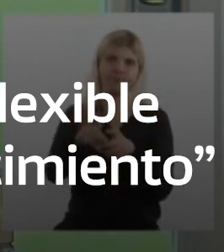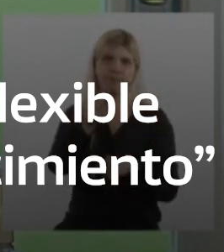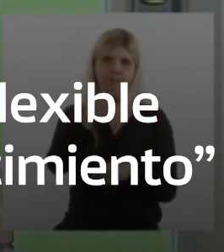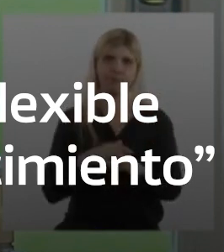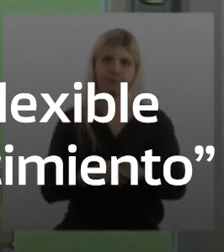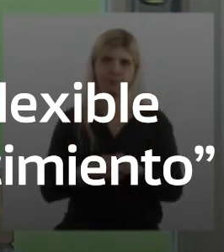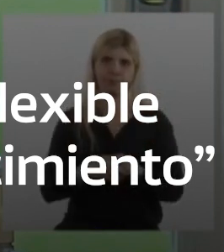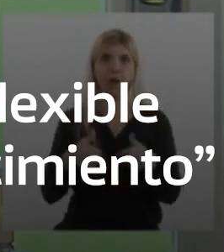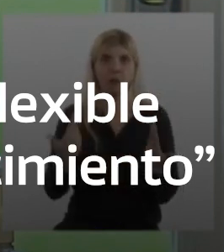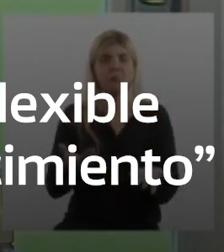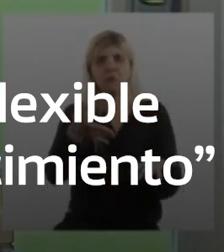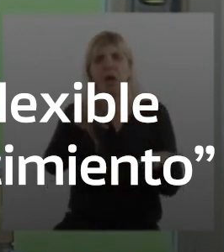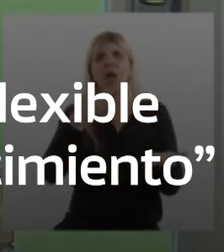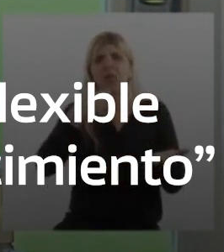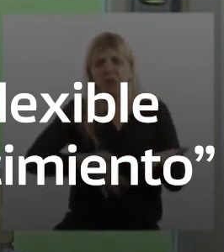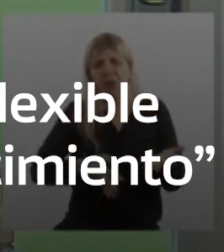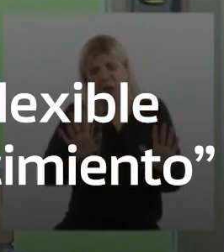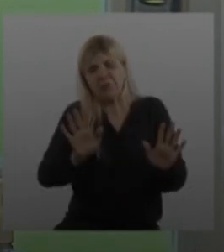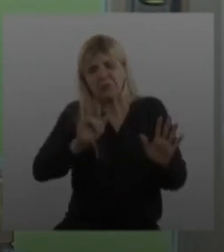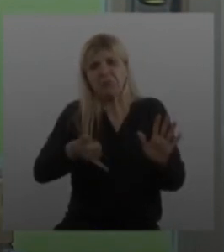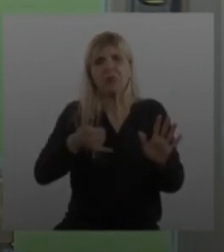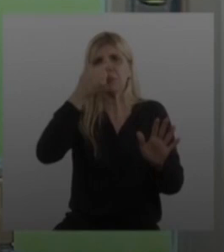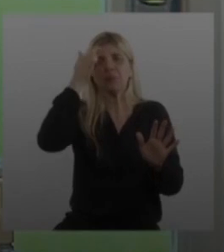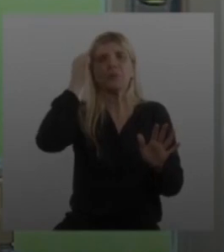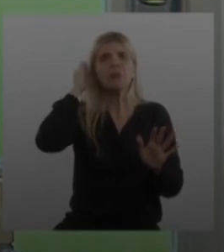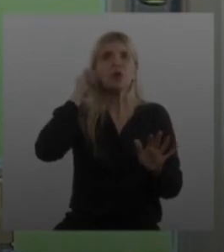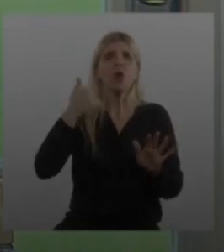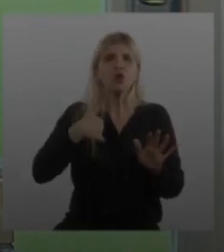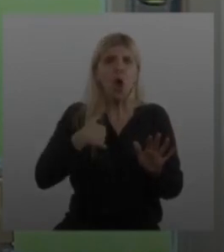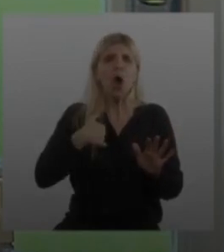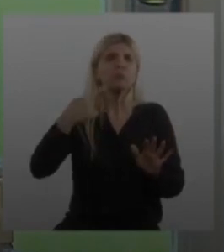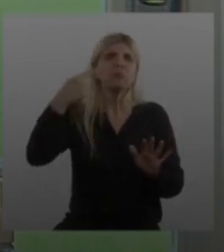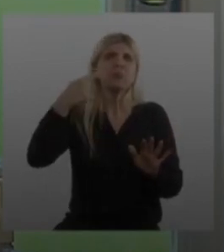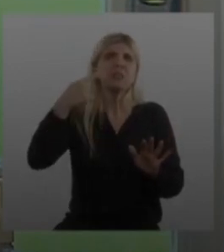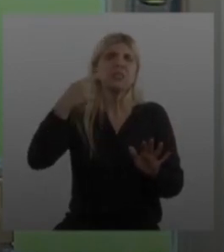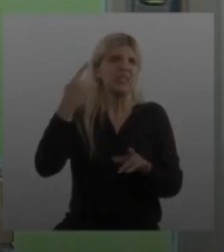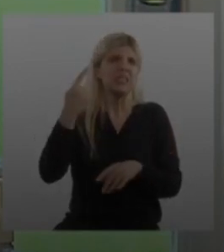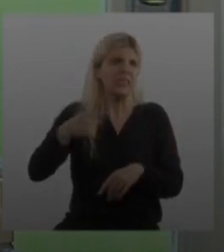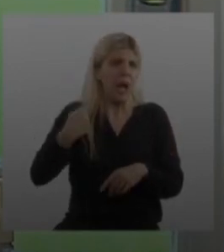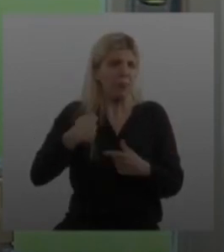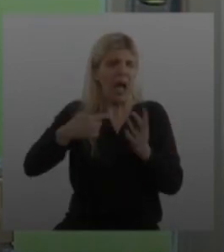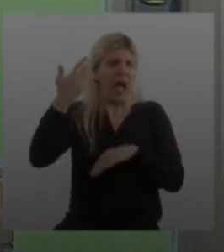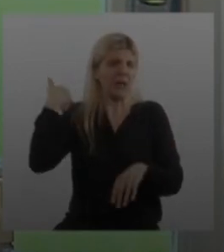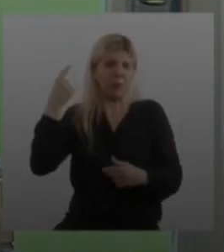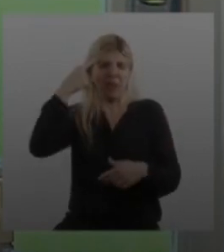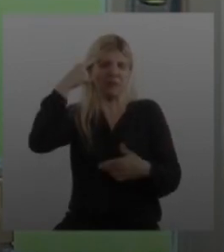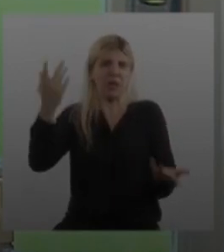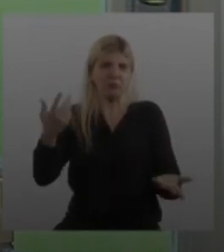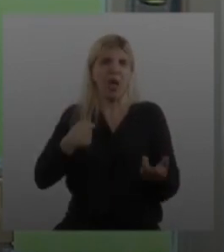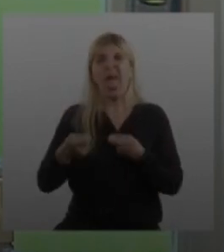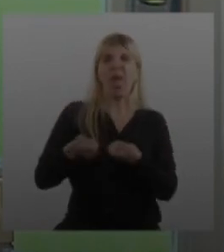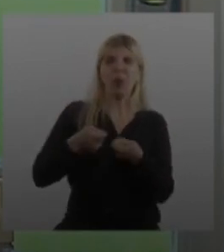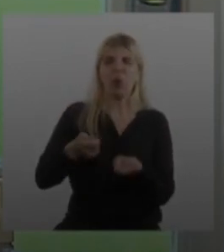bien es cierto que siempre consideré despreciable la conducta del especulador,